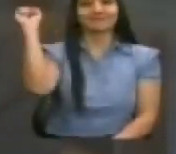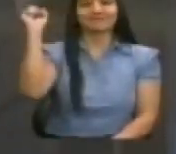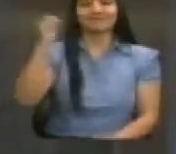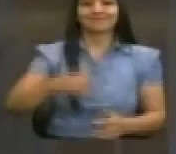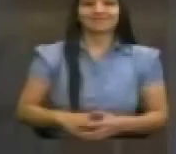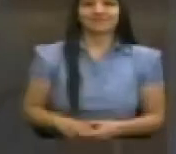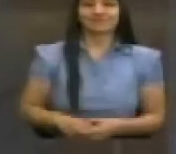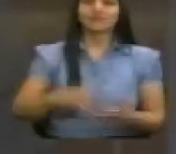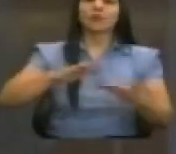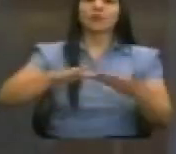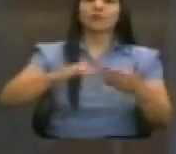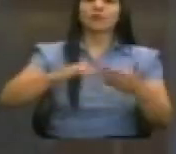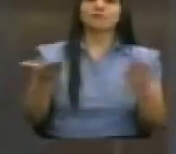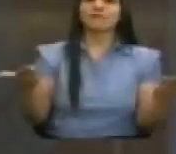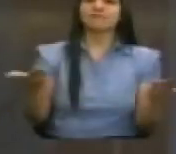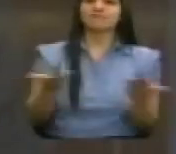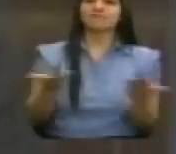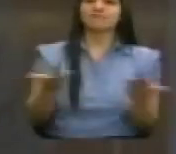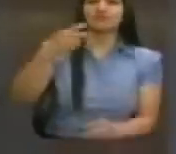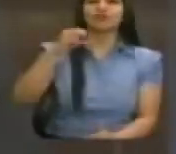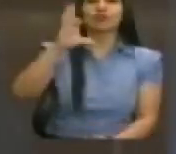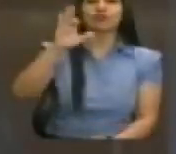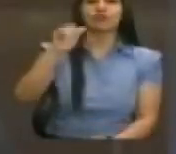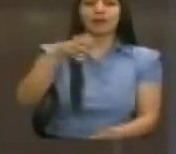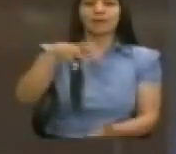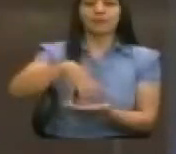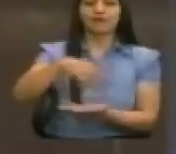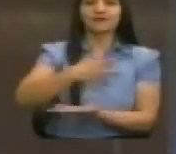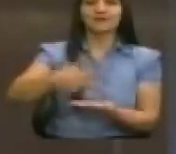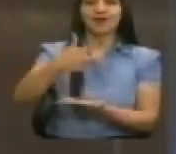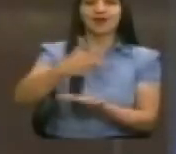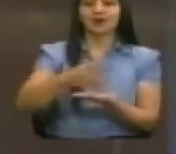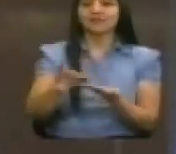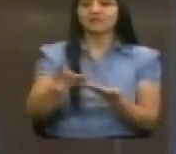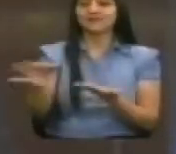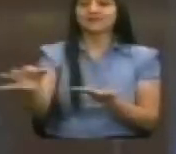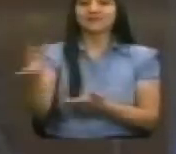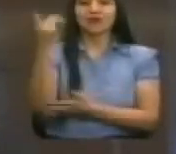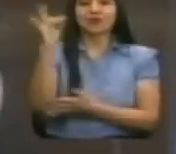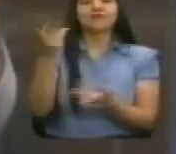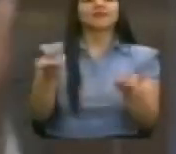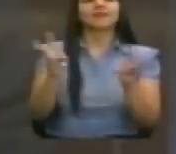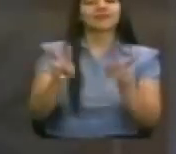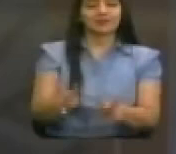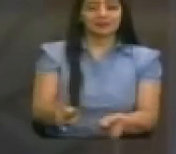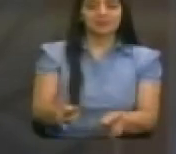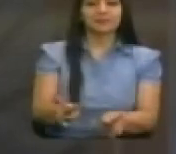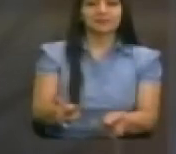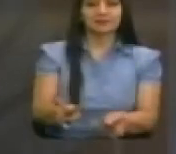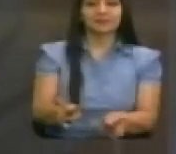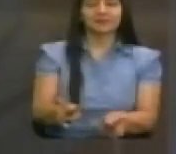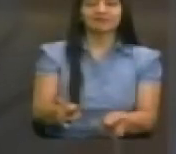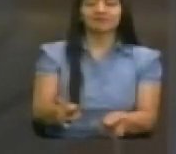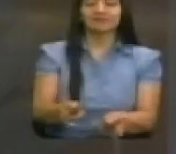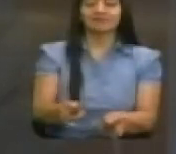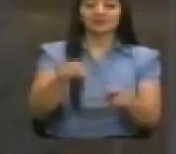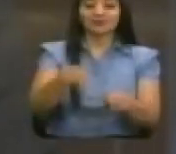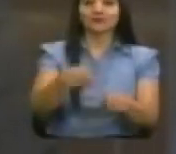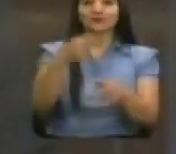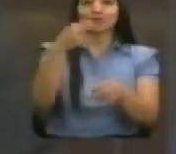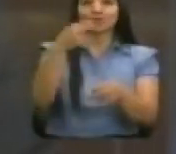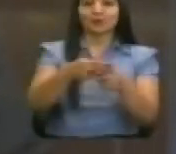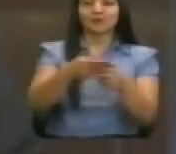comunidad del Valle del Chota, de la provincia del Carchi y del Cantón Bolívar, también está escrito su nombre